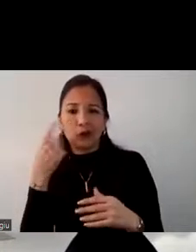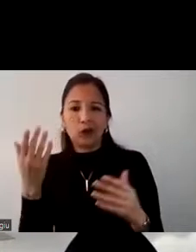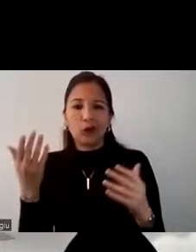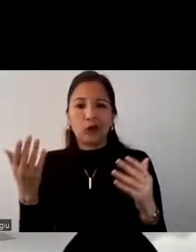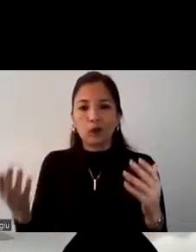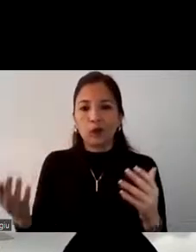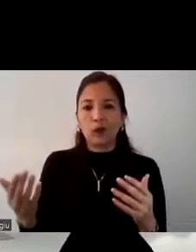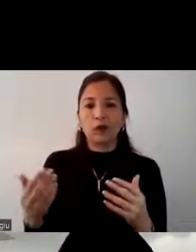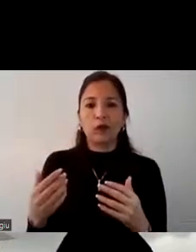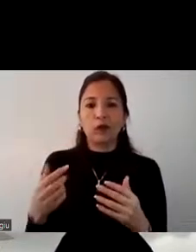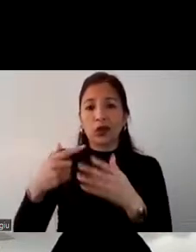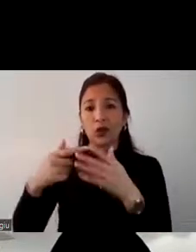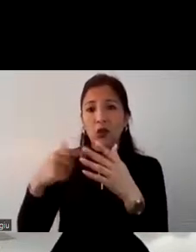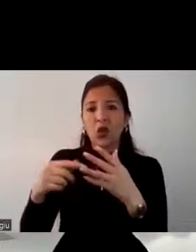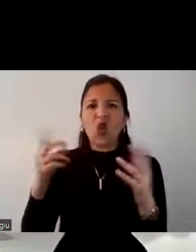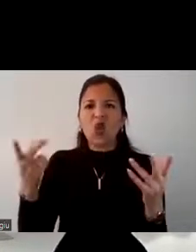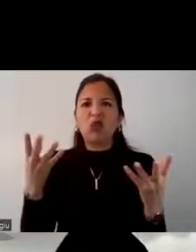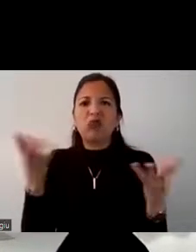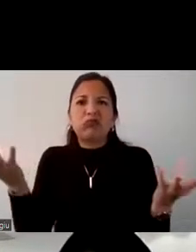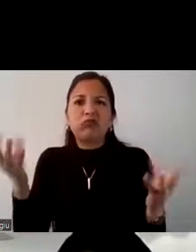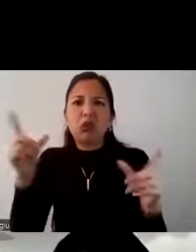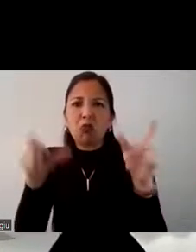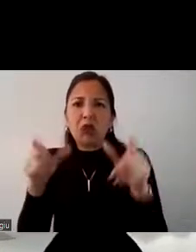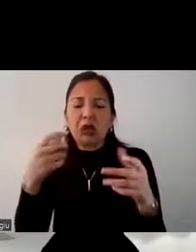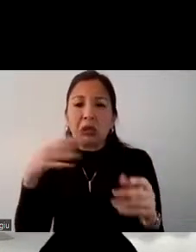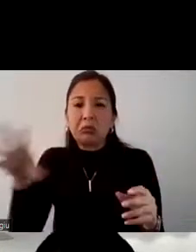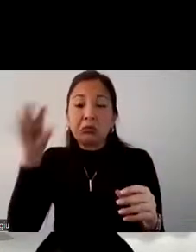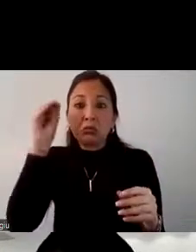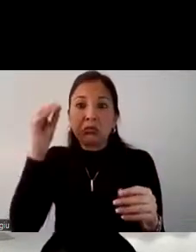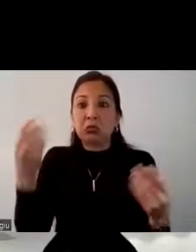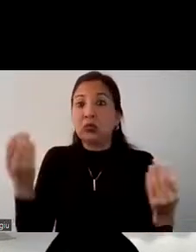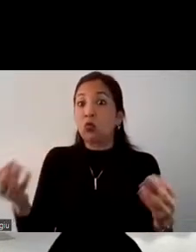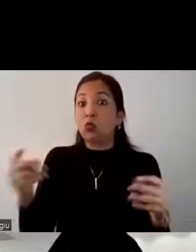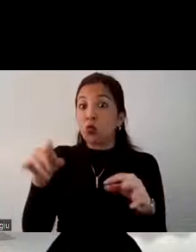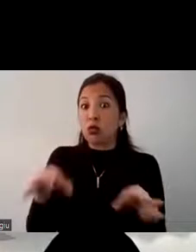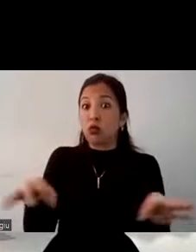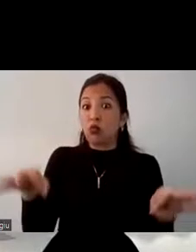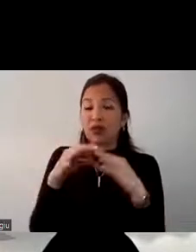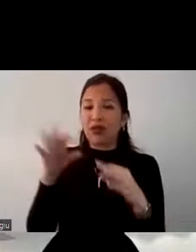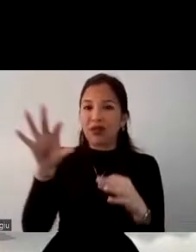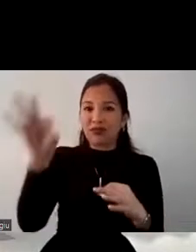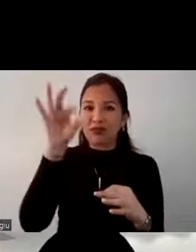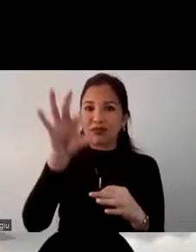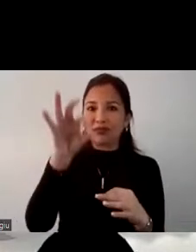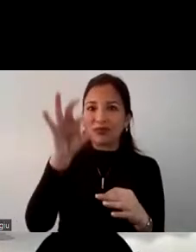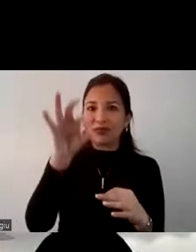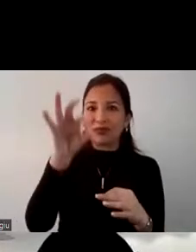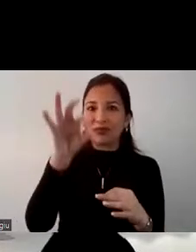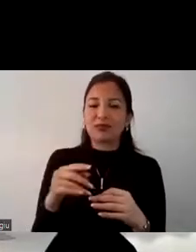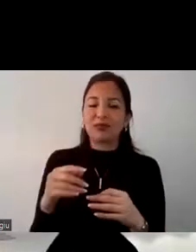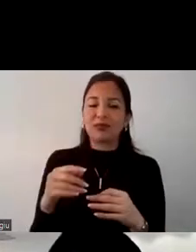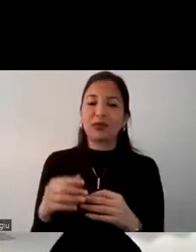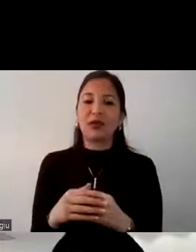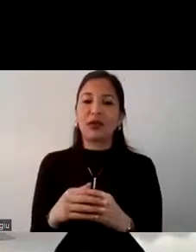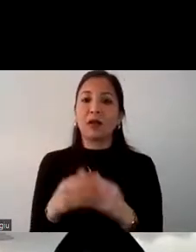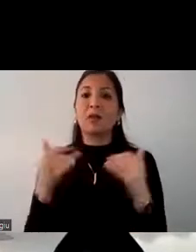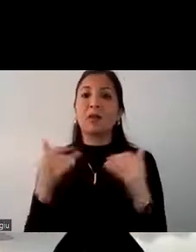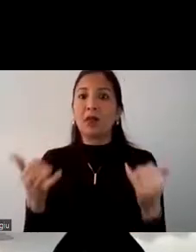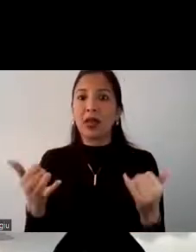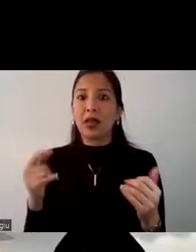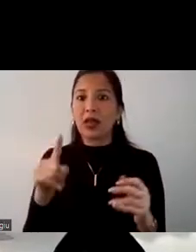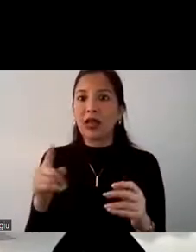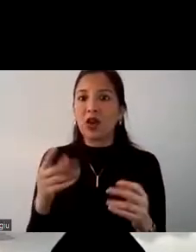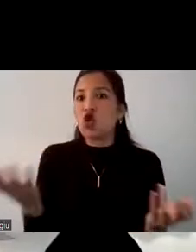y no hay atractivos son tres puntos claves que nosotros podríamos terminar eliminando para que no los